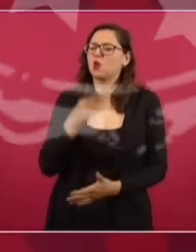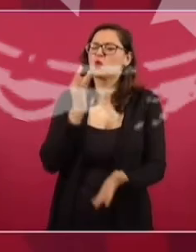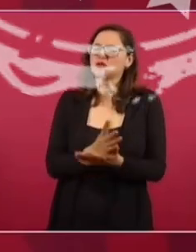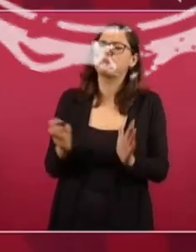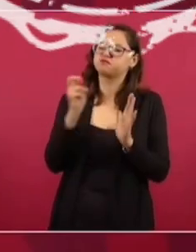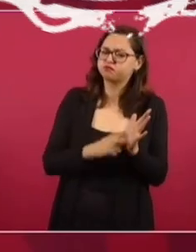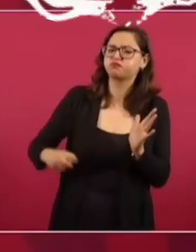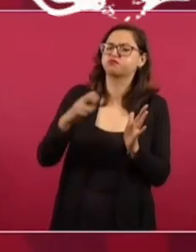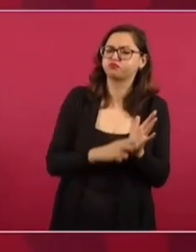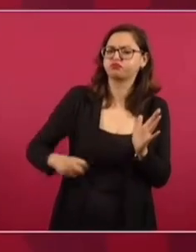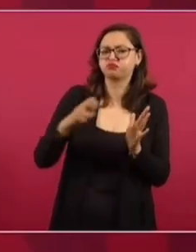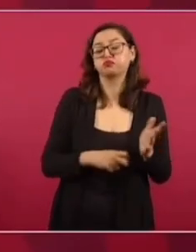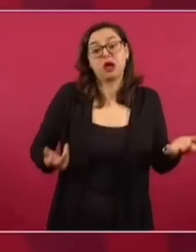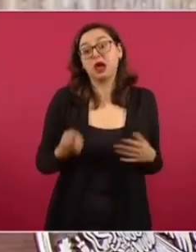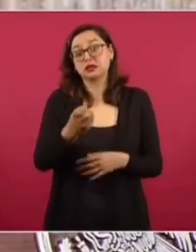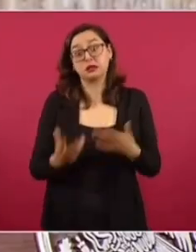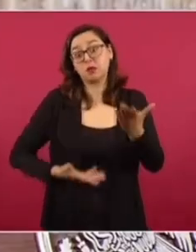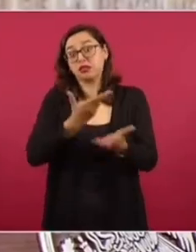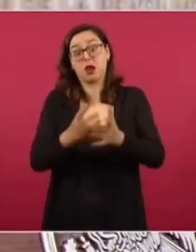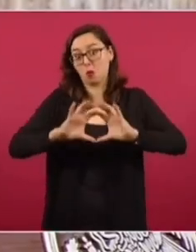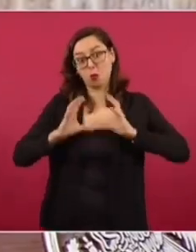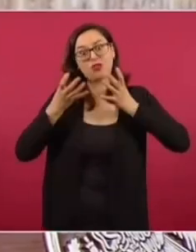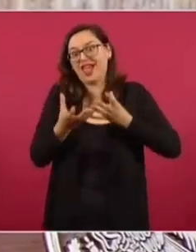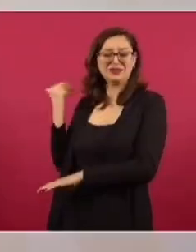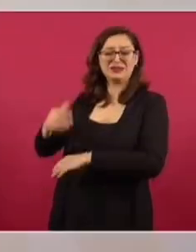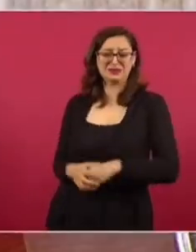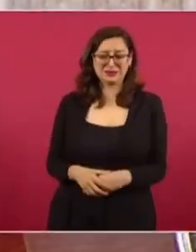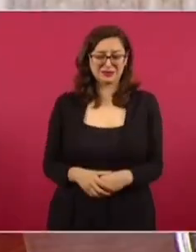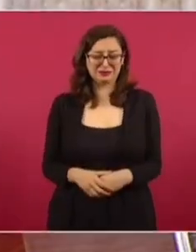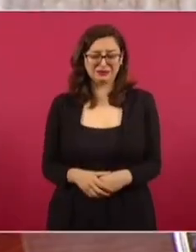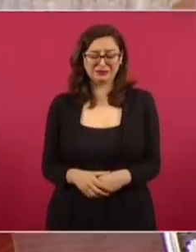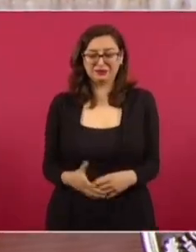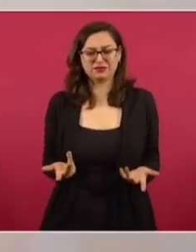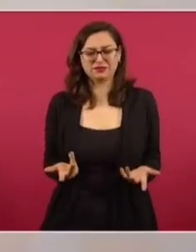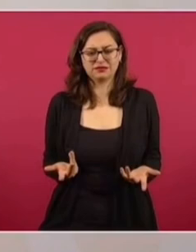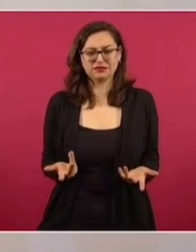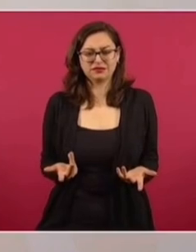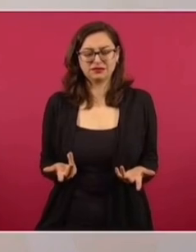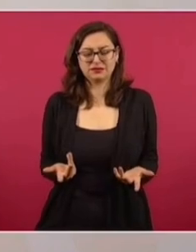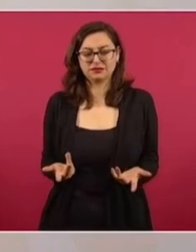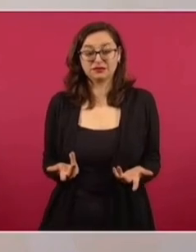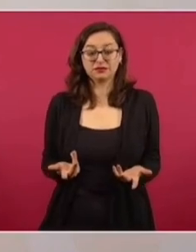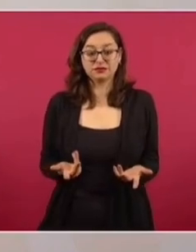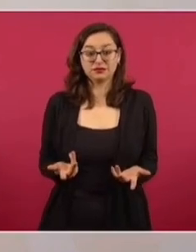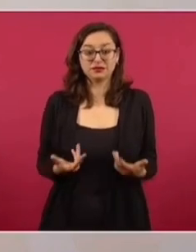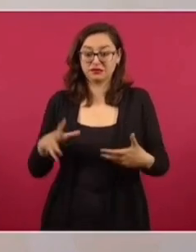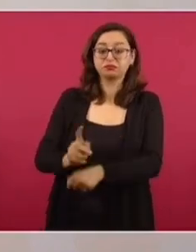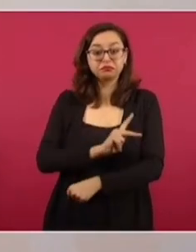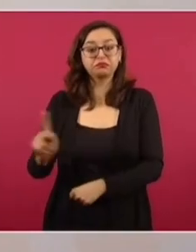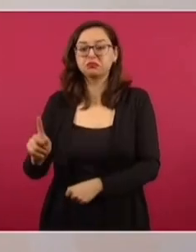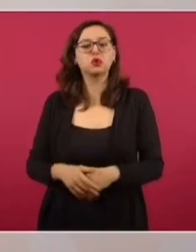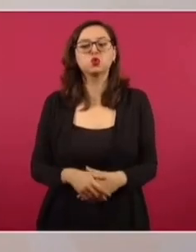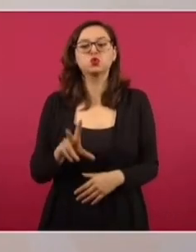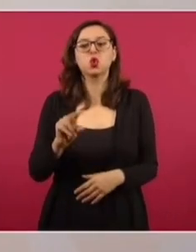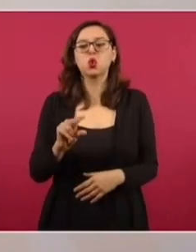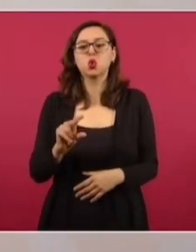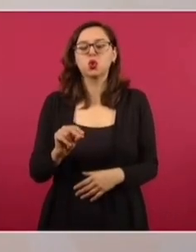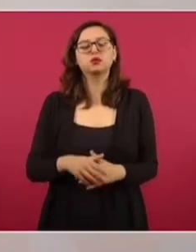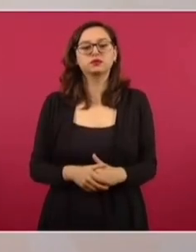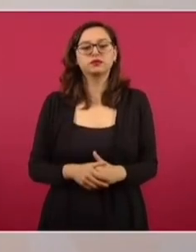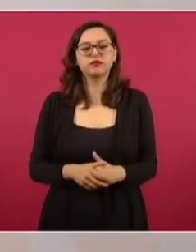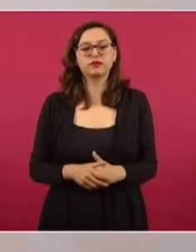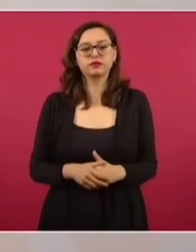Una renovación es lo que estamos planteando a nivel mundial. Por eso no fui a la cumbre. En el caso de América, no se invita a todos a la cumbre porque